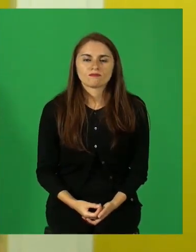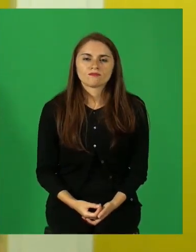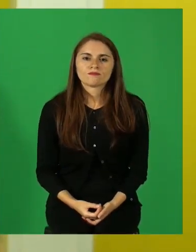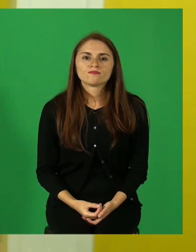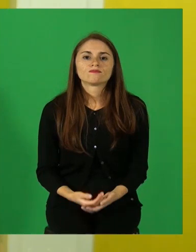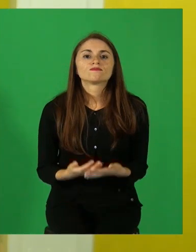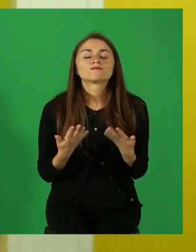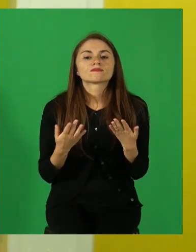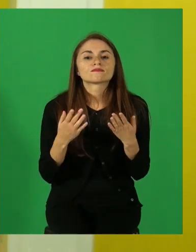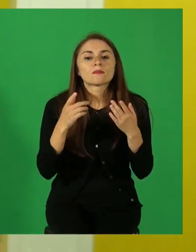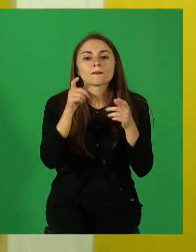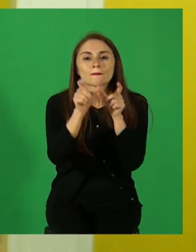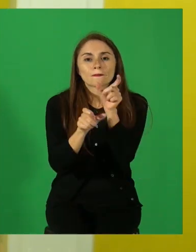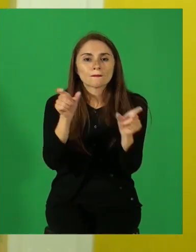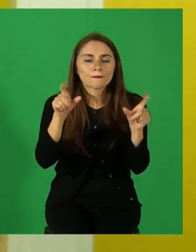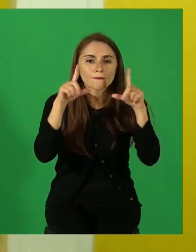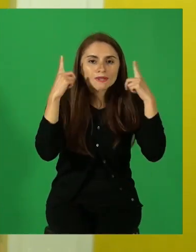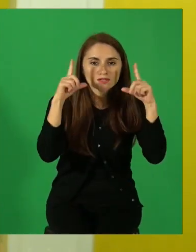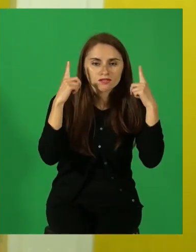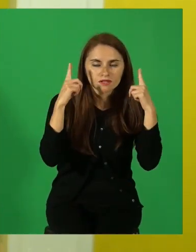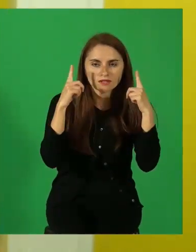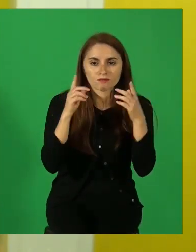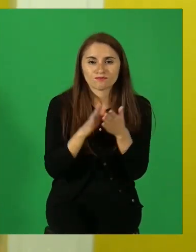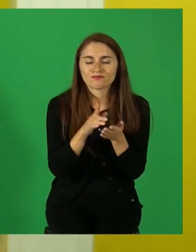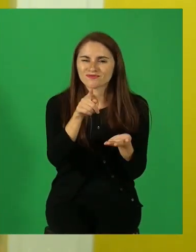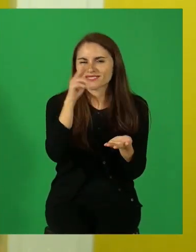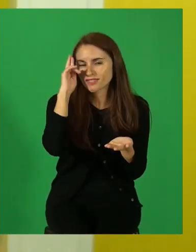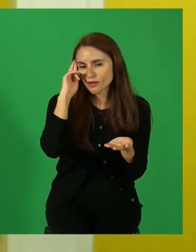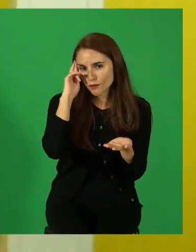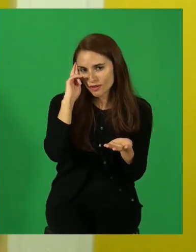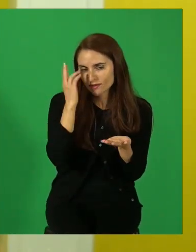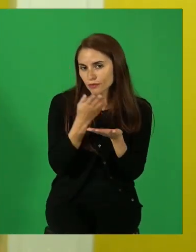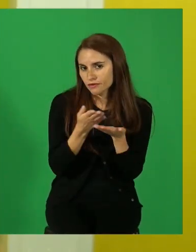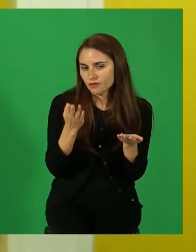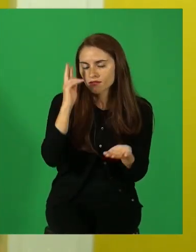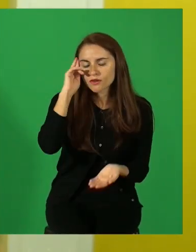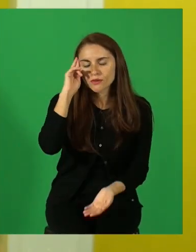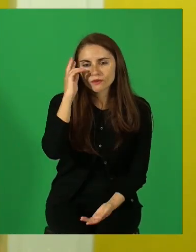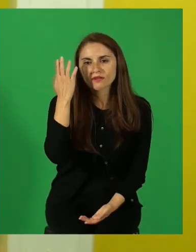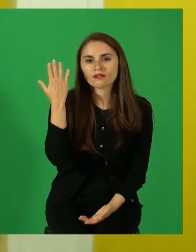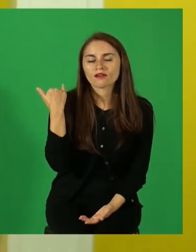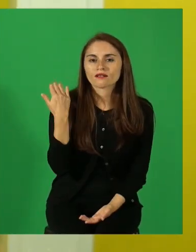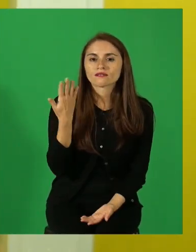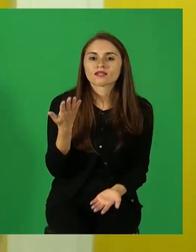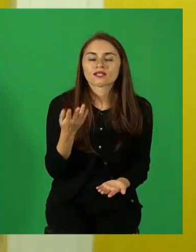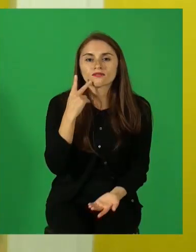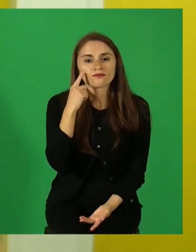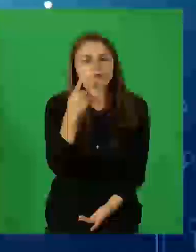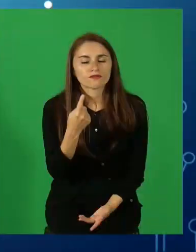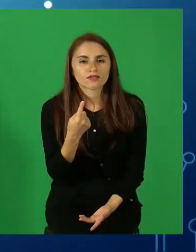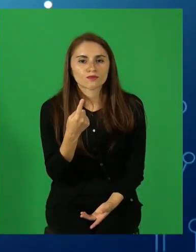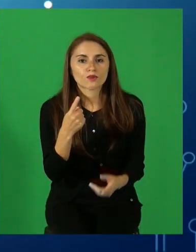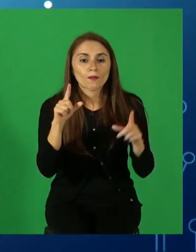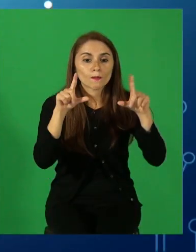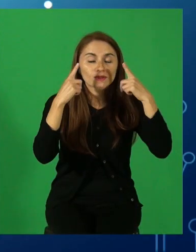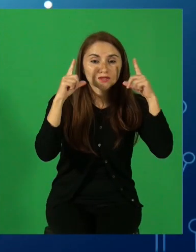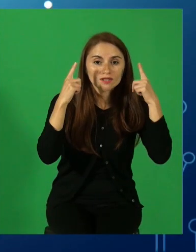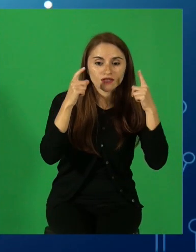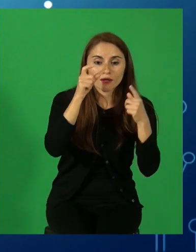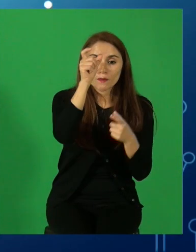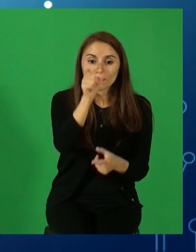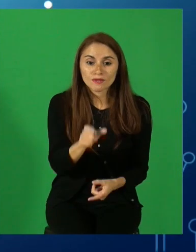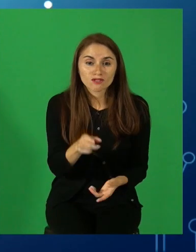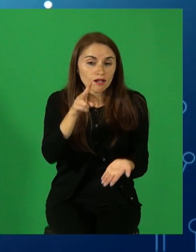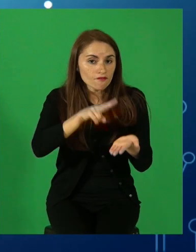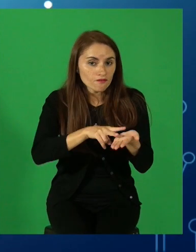Son los personajes. Recordarás, recordarán ustedes, ¿cierto?, que los personajes son seres ficticios,